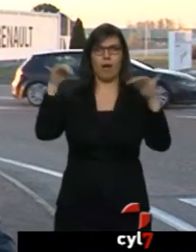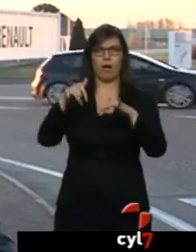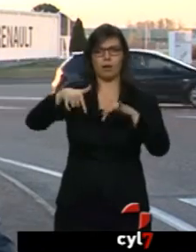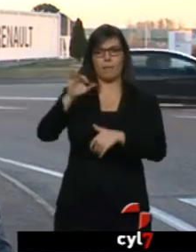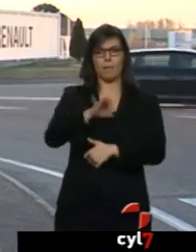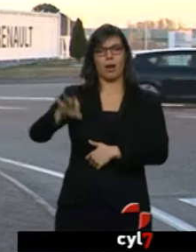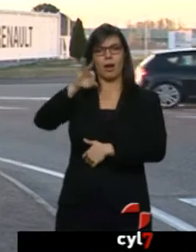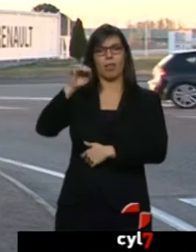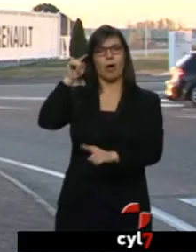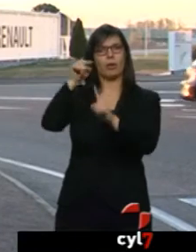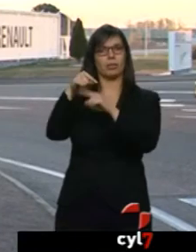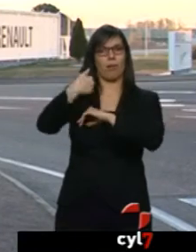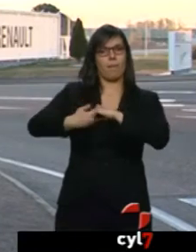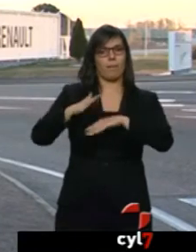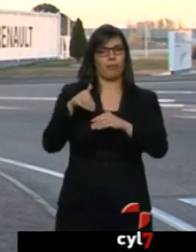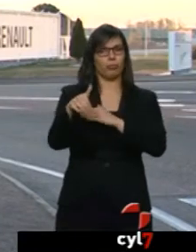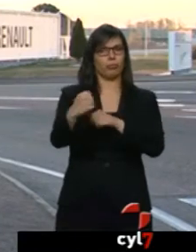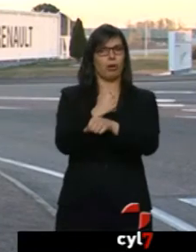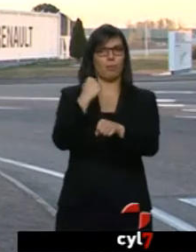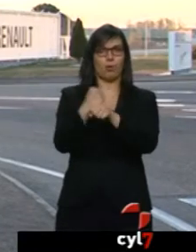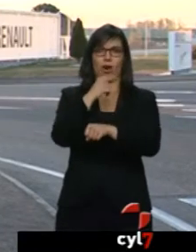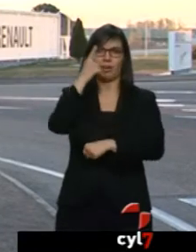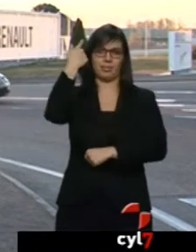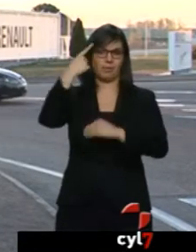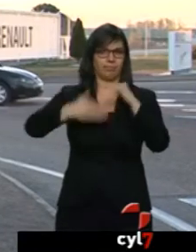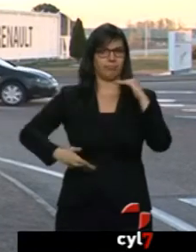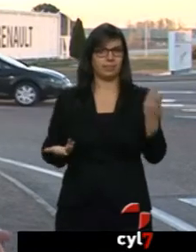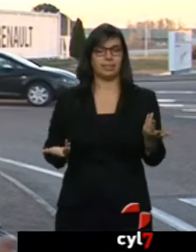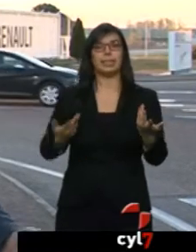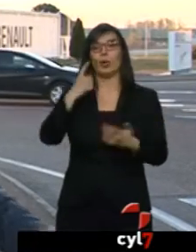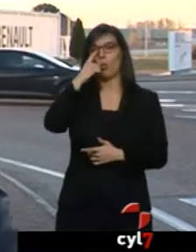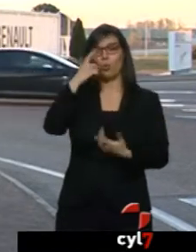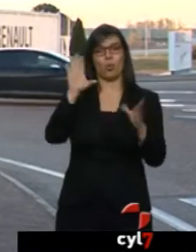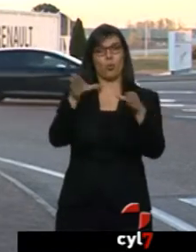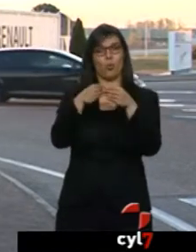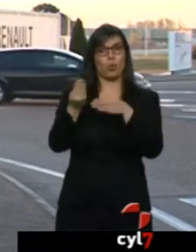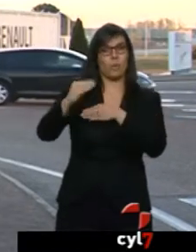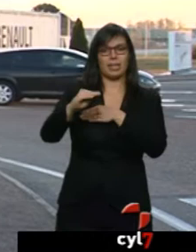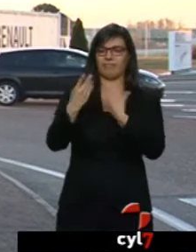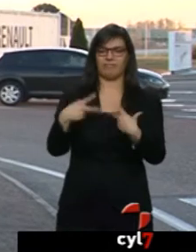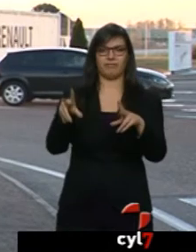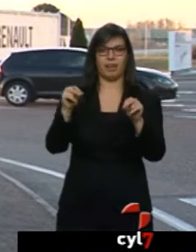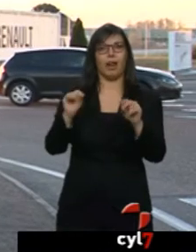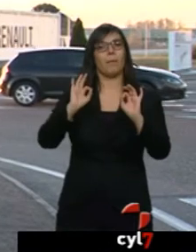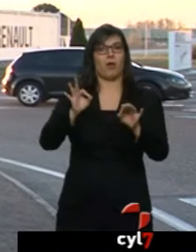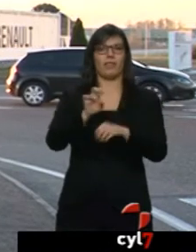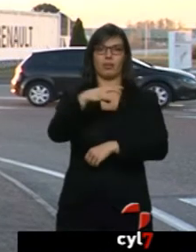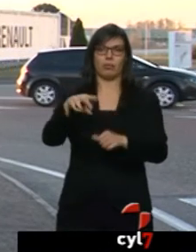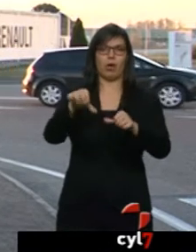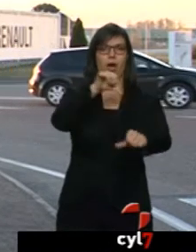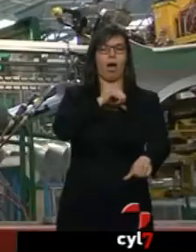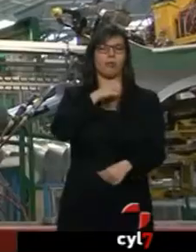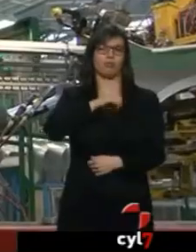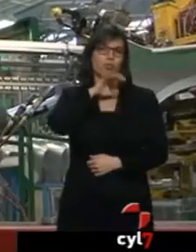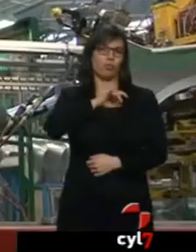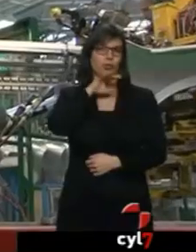ya tiene fecha de caducidad. En junio, Renault retirará el turno extraordinario... ...satisfecho, eso sí, por el incremento propiciado... ...en las ventas del